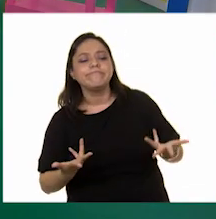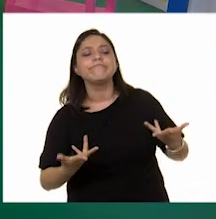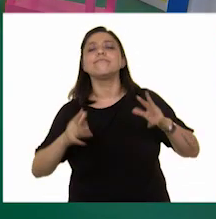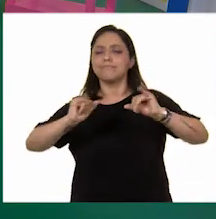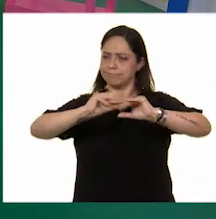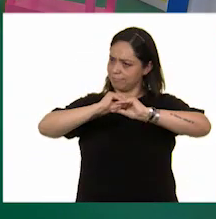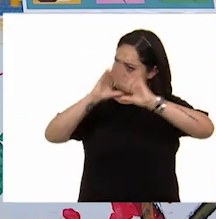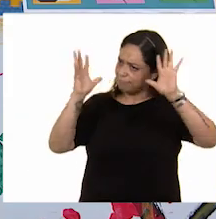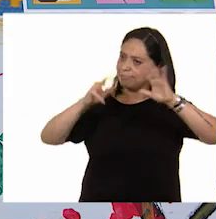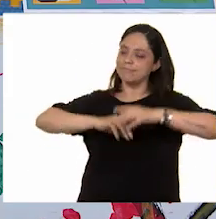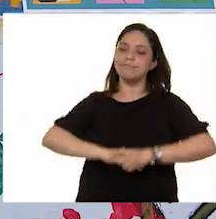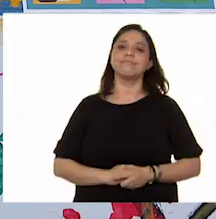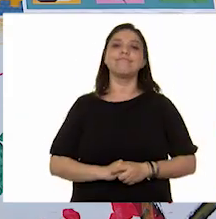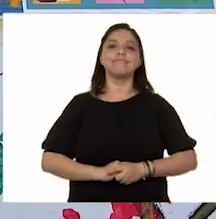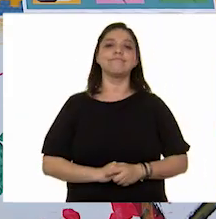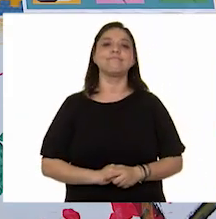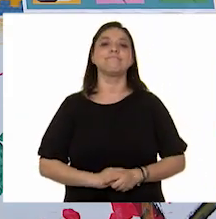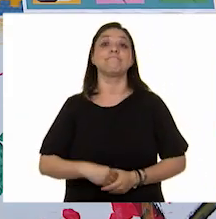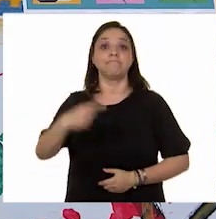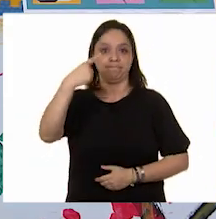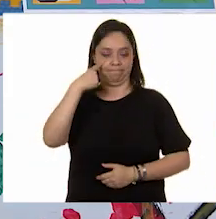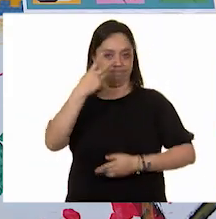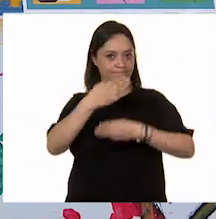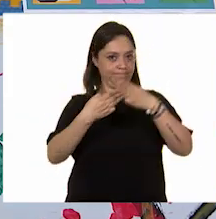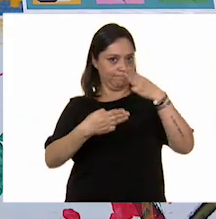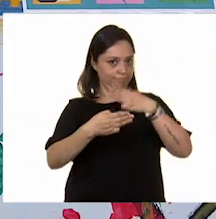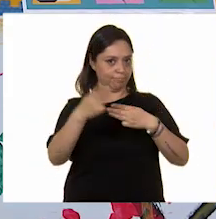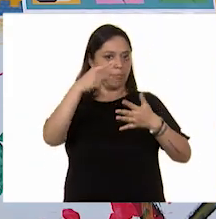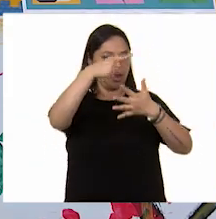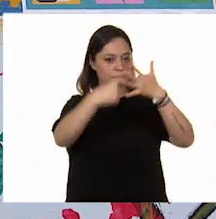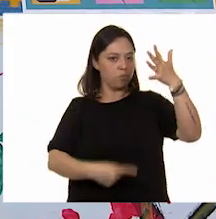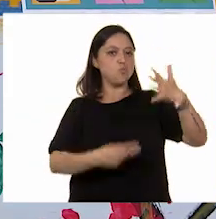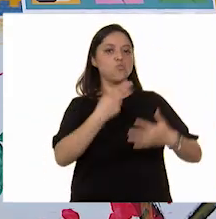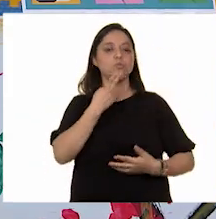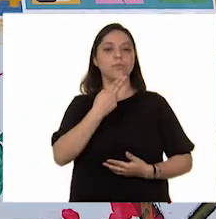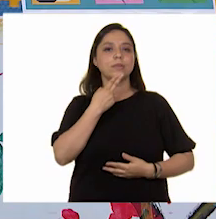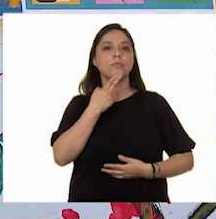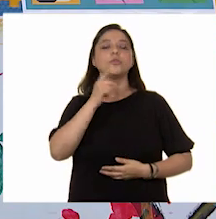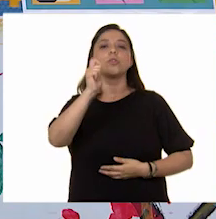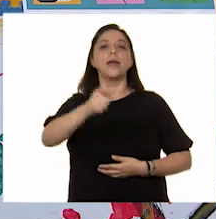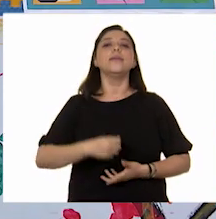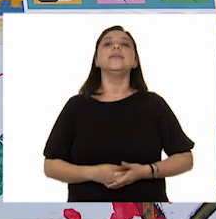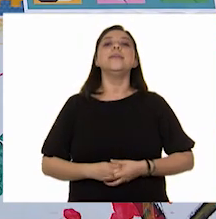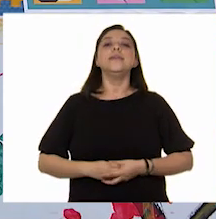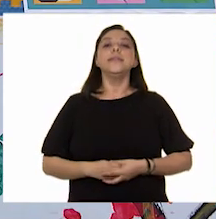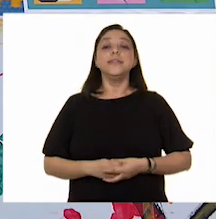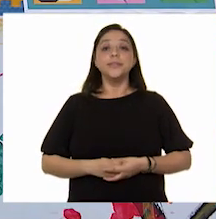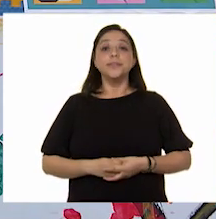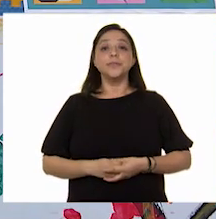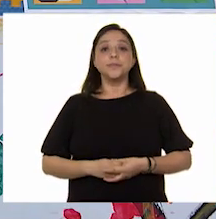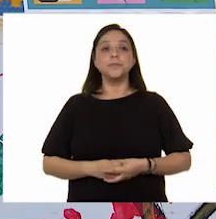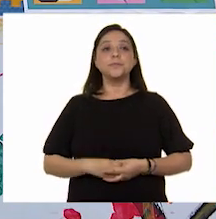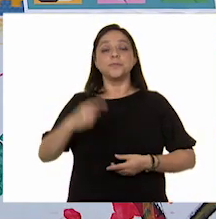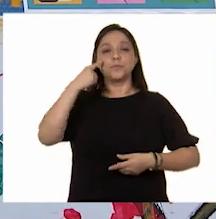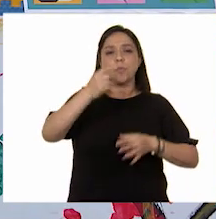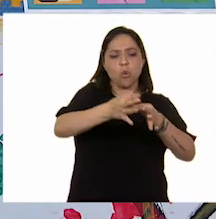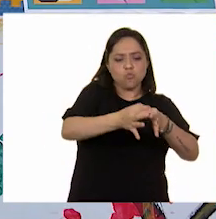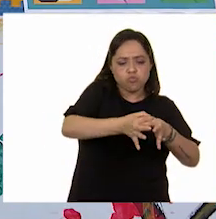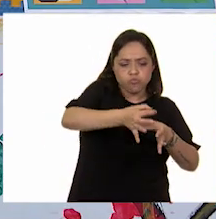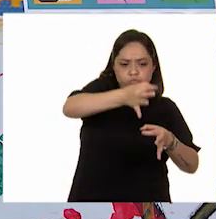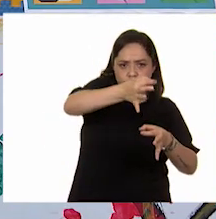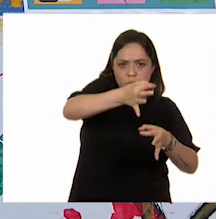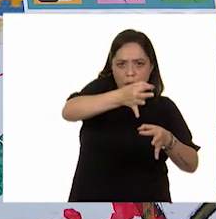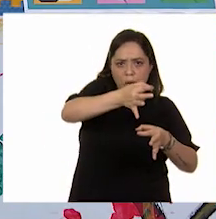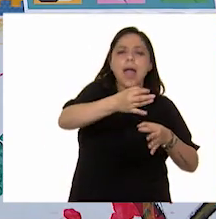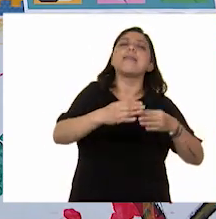que sí, maestra! Bueno, el material que necesitamos es... Ah, sí, dice... ¡Tubos que nos